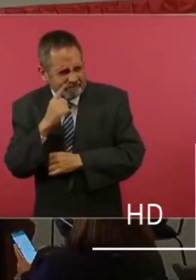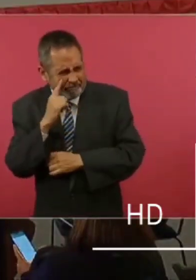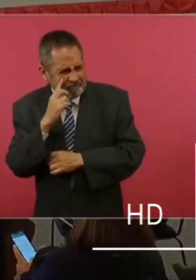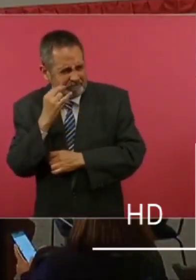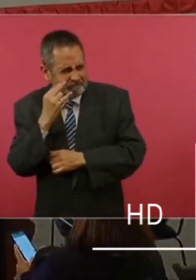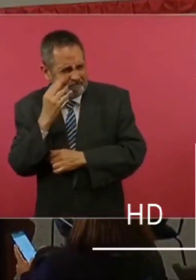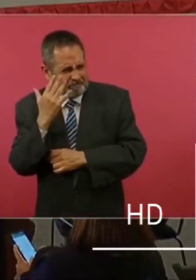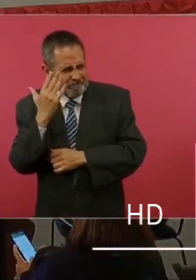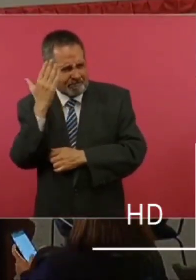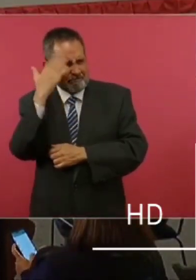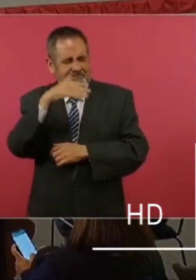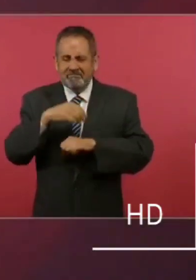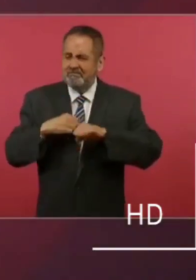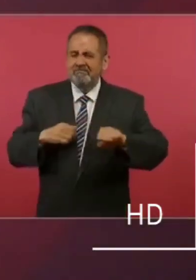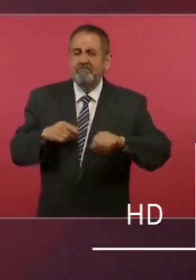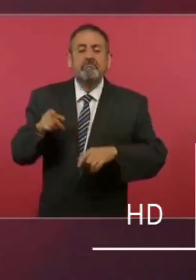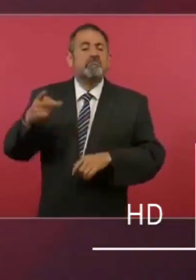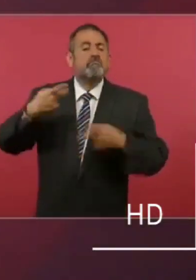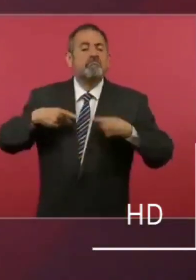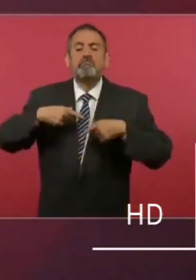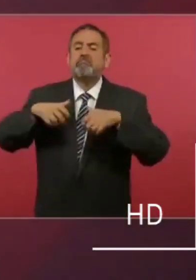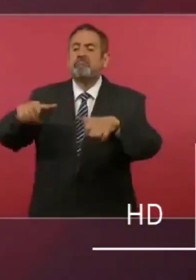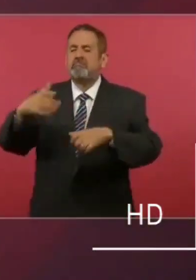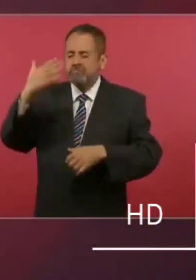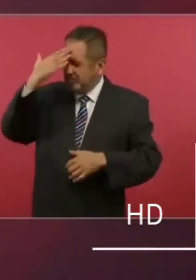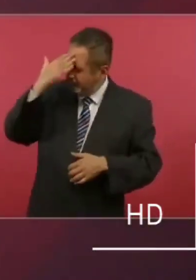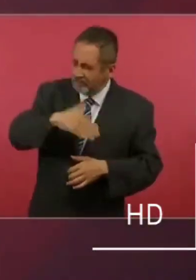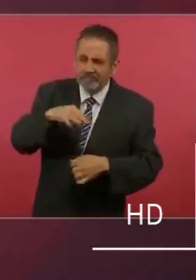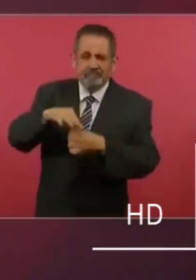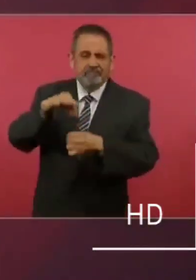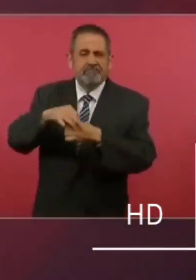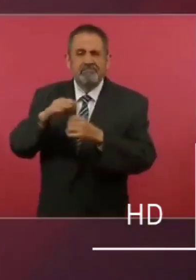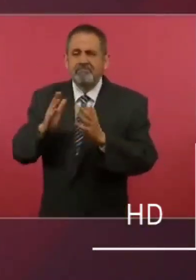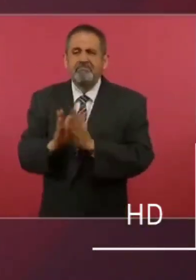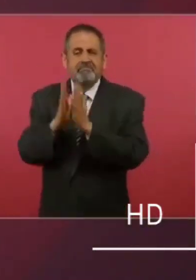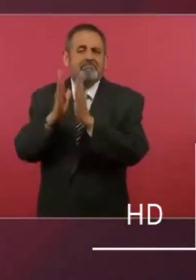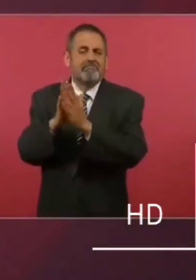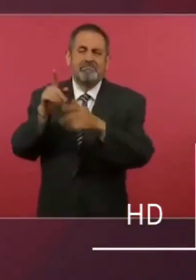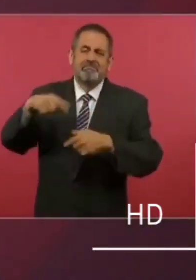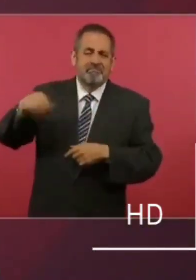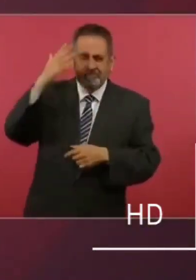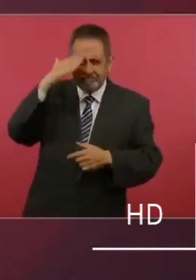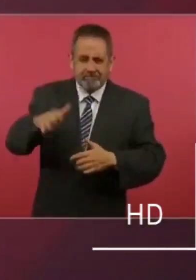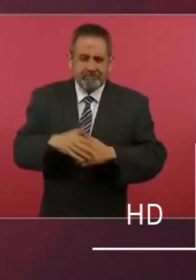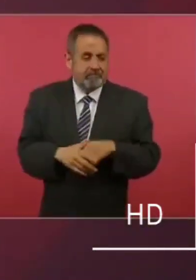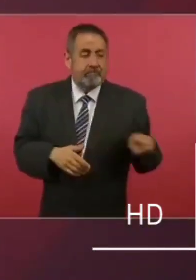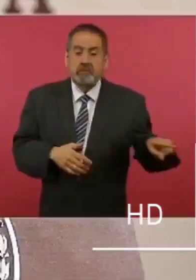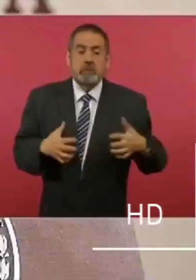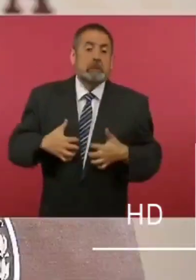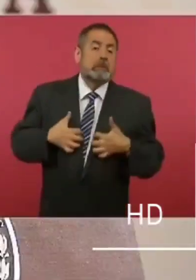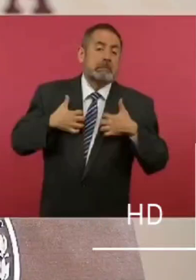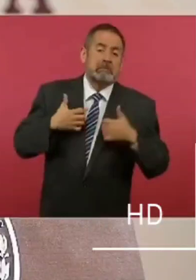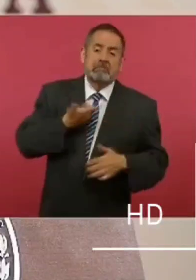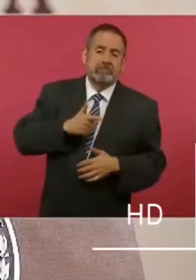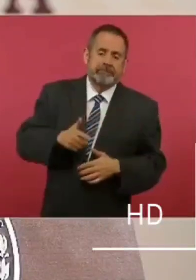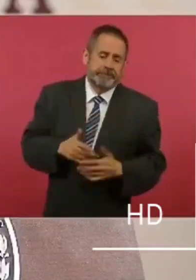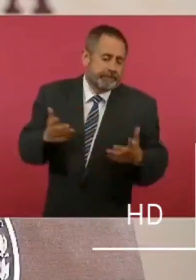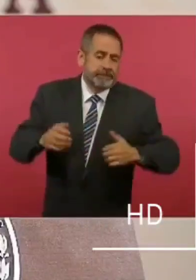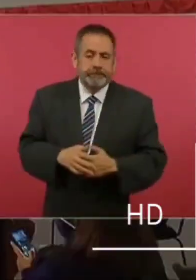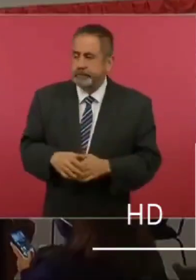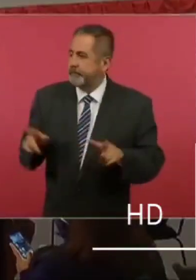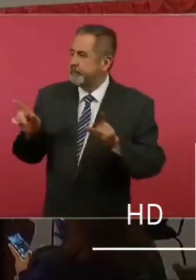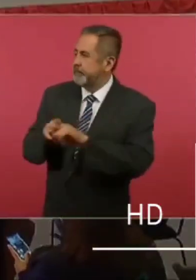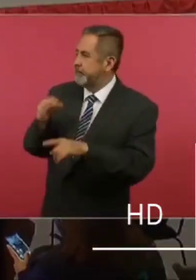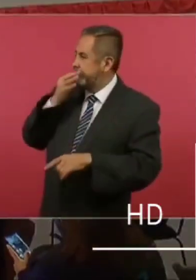criterio y así elige y también participa, aunque eso no les guste. ¿Es cuánto?